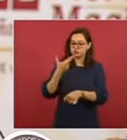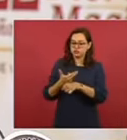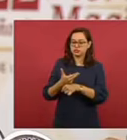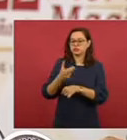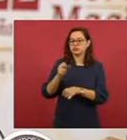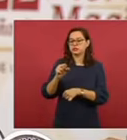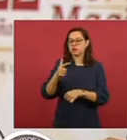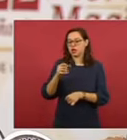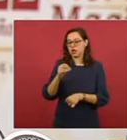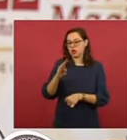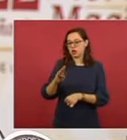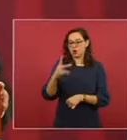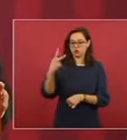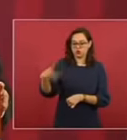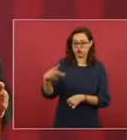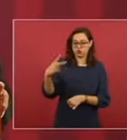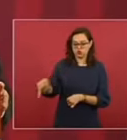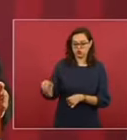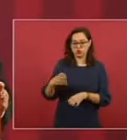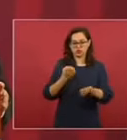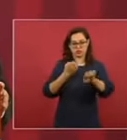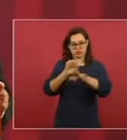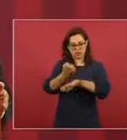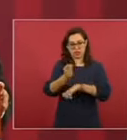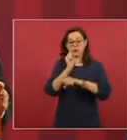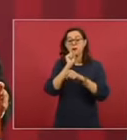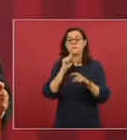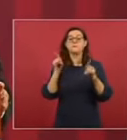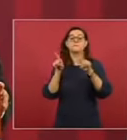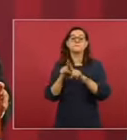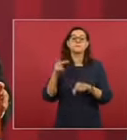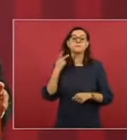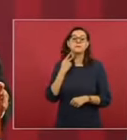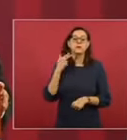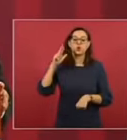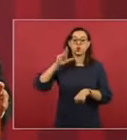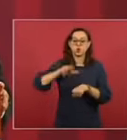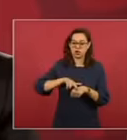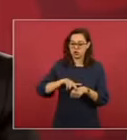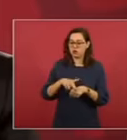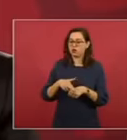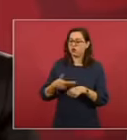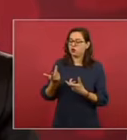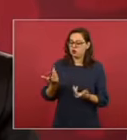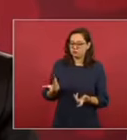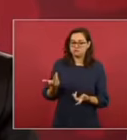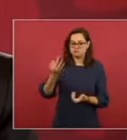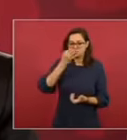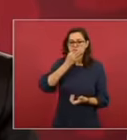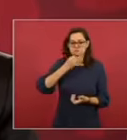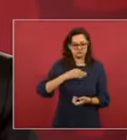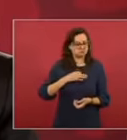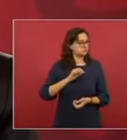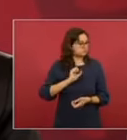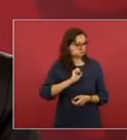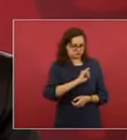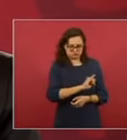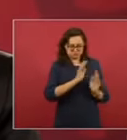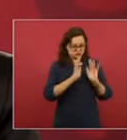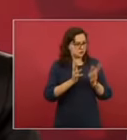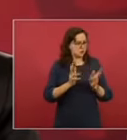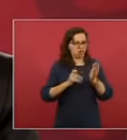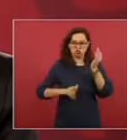siendo procurador, Javid, y nos informó que ya están todos vinculados a proceso penal. Estamos